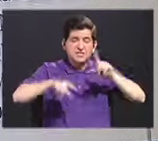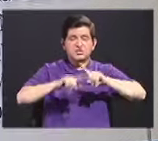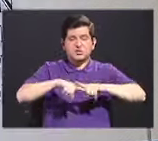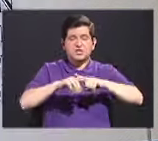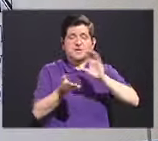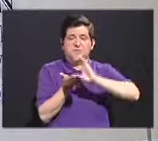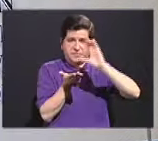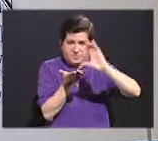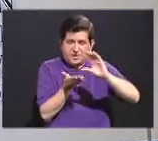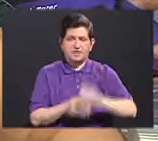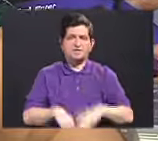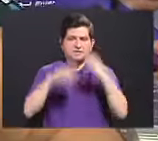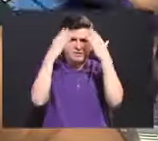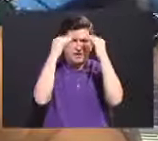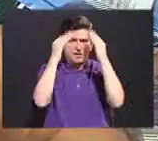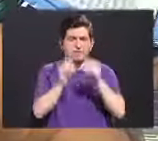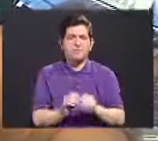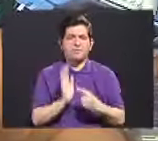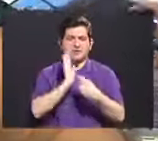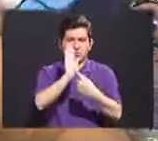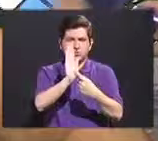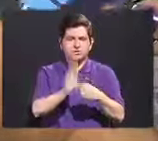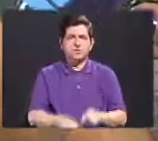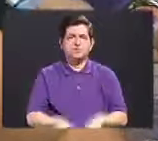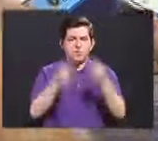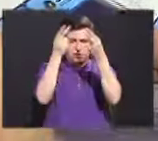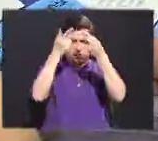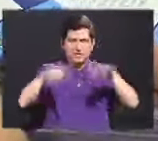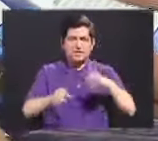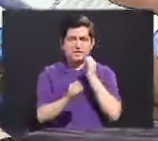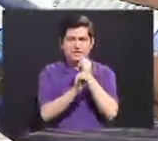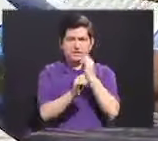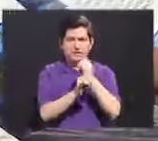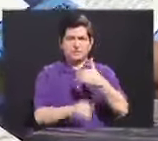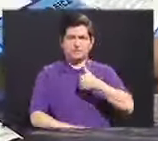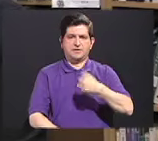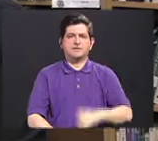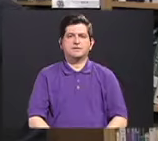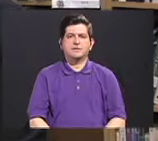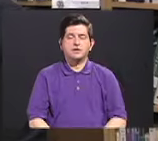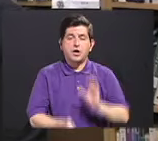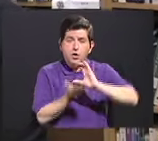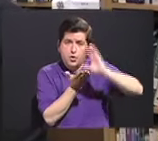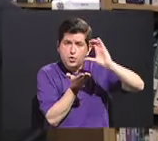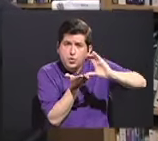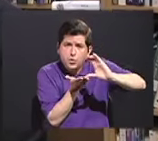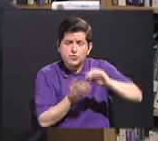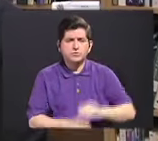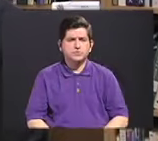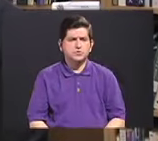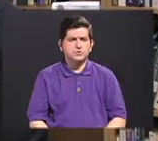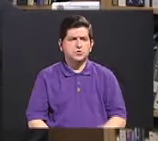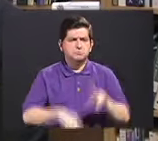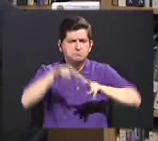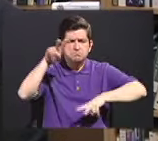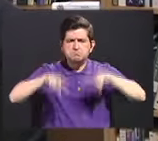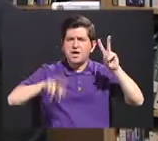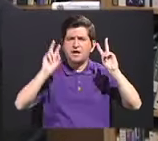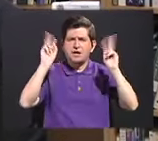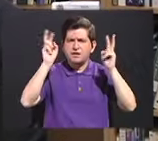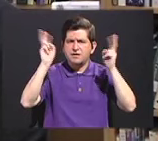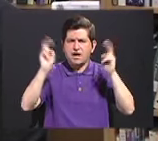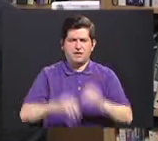varían dependiendo del curso y la información es publicada en la página web de la institución. Los cursos van de muy